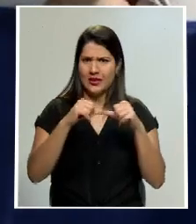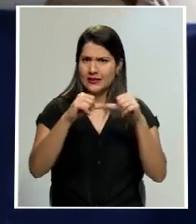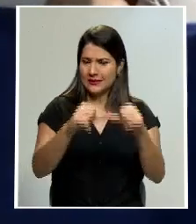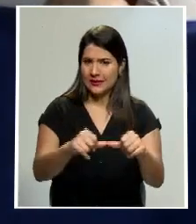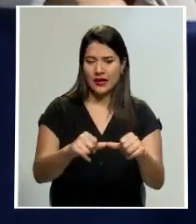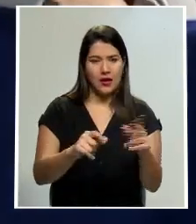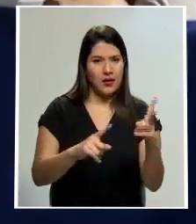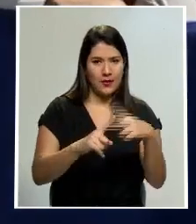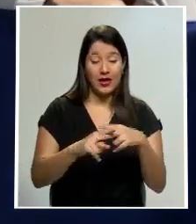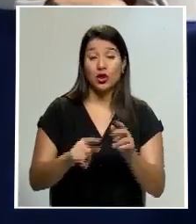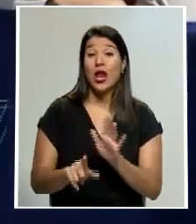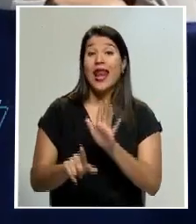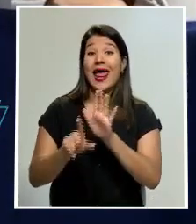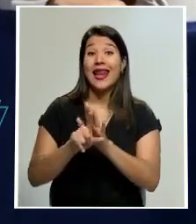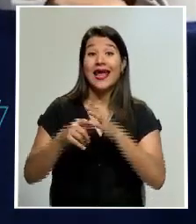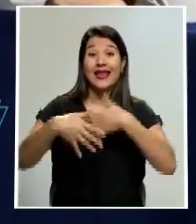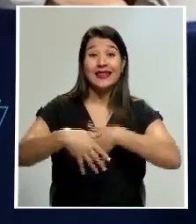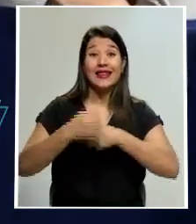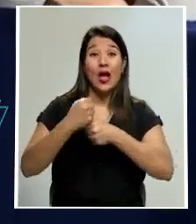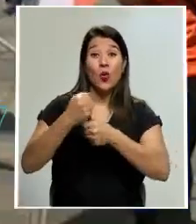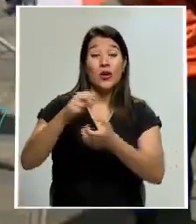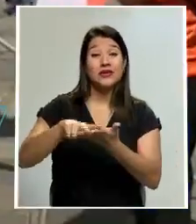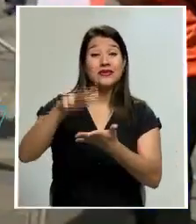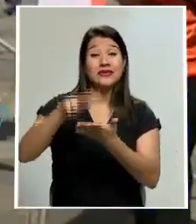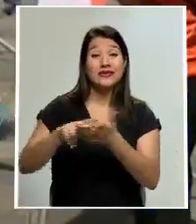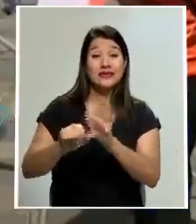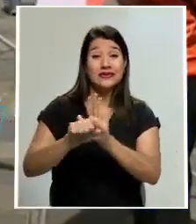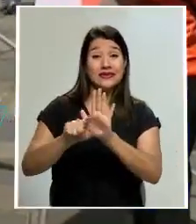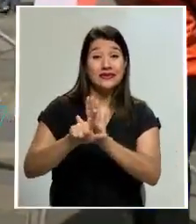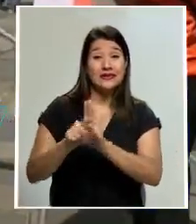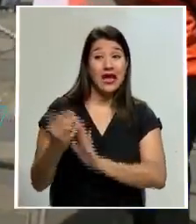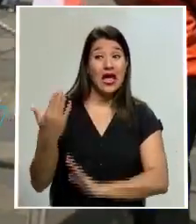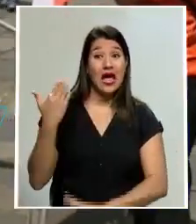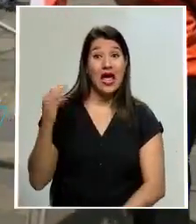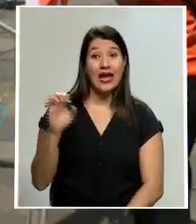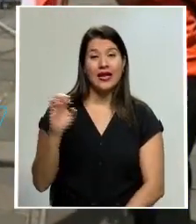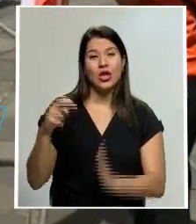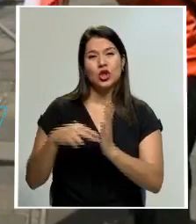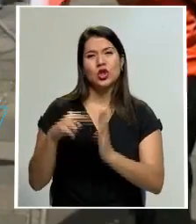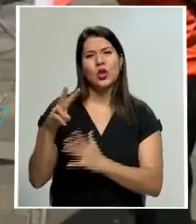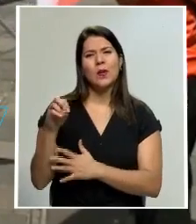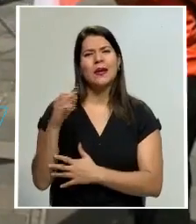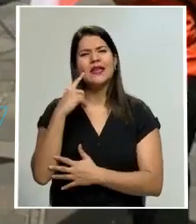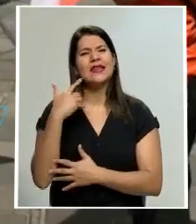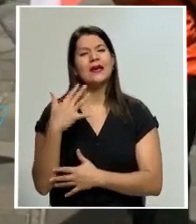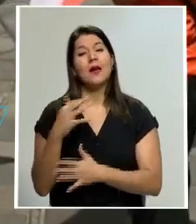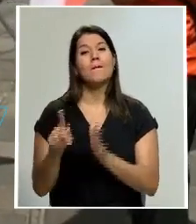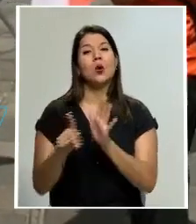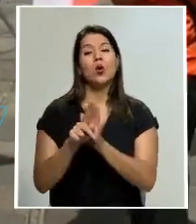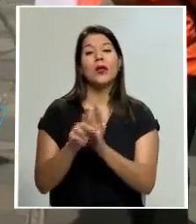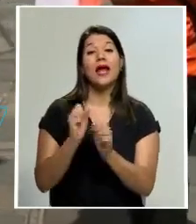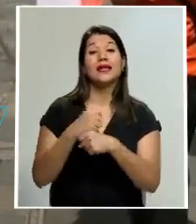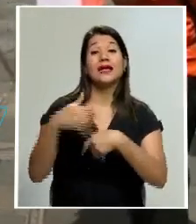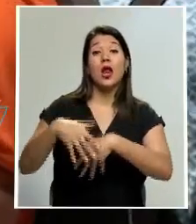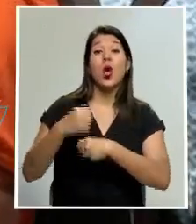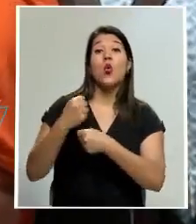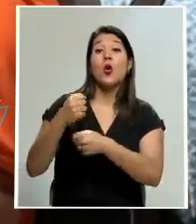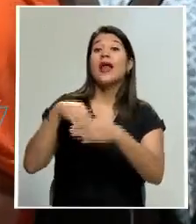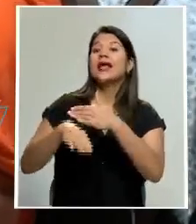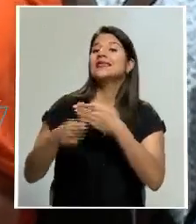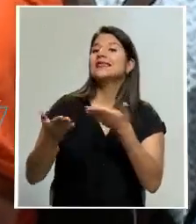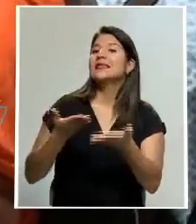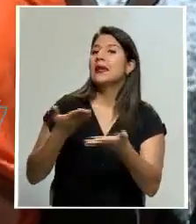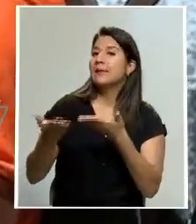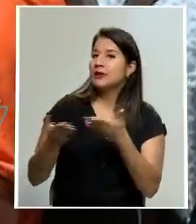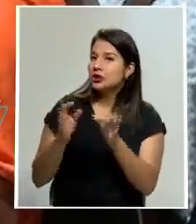La ley de huelgas fue aprobada en la Asamblea Legislativa en enero del 2020 con el objetivo de prohibir huelgas en servicios esenciales